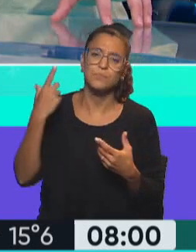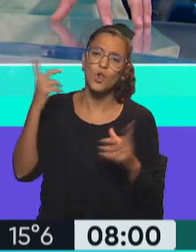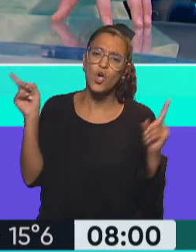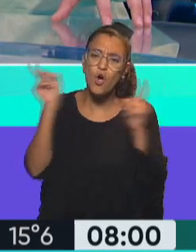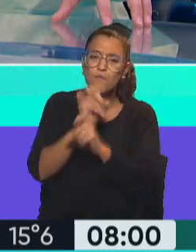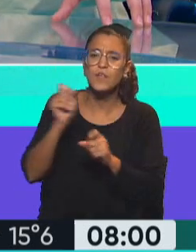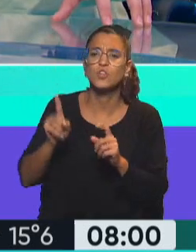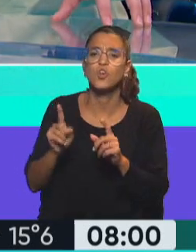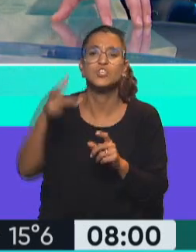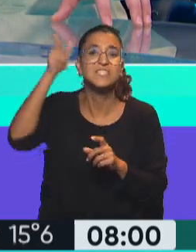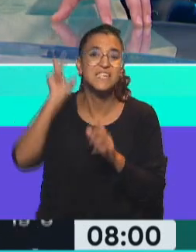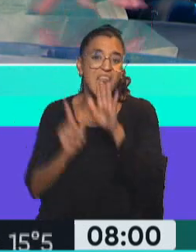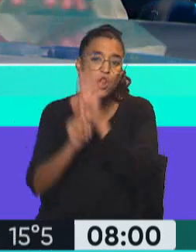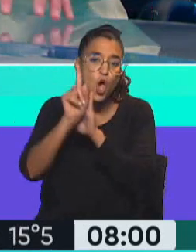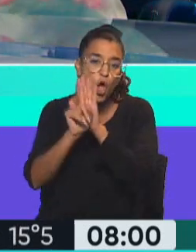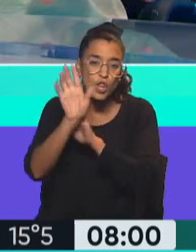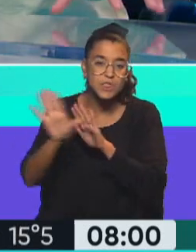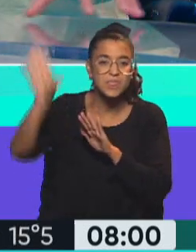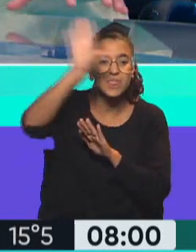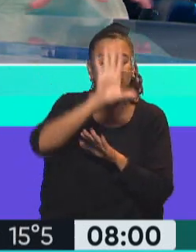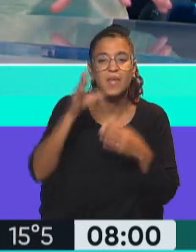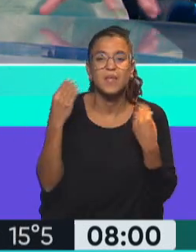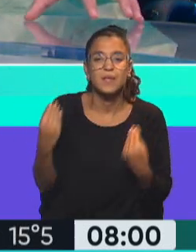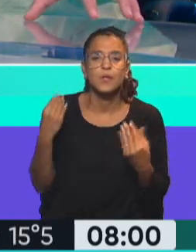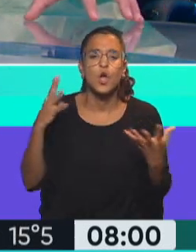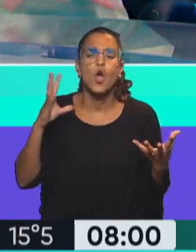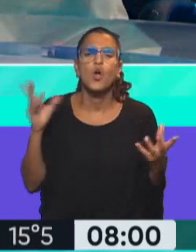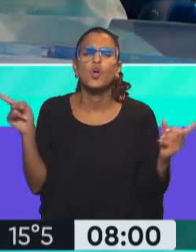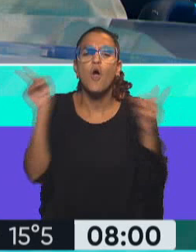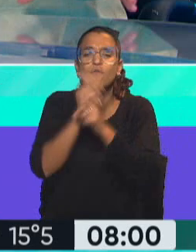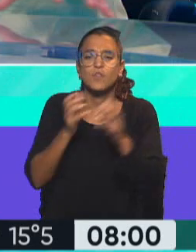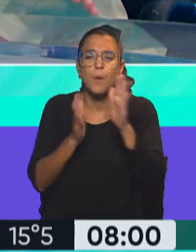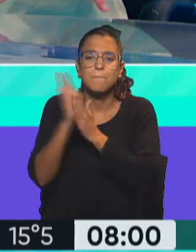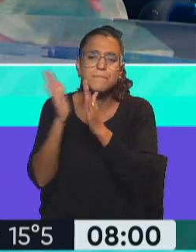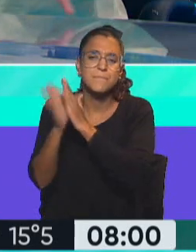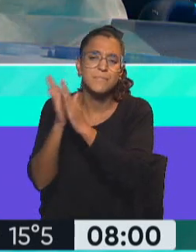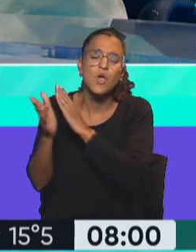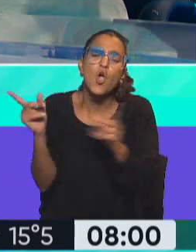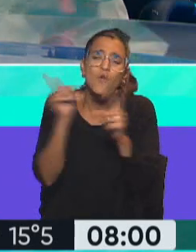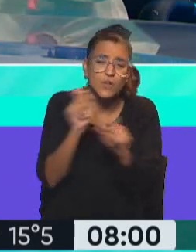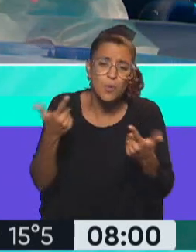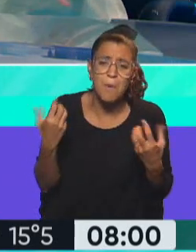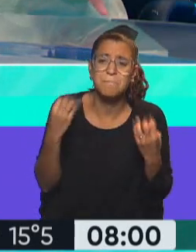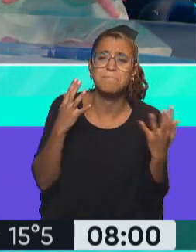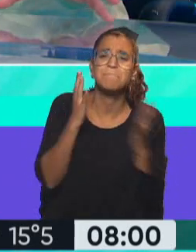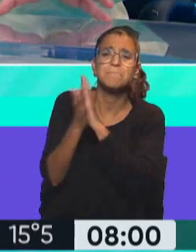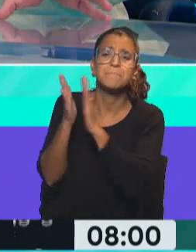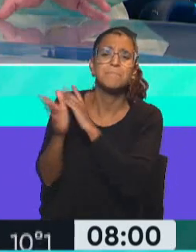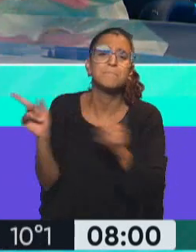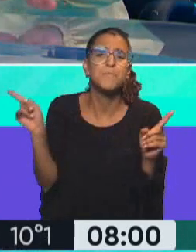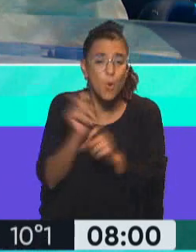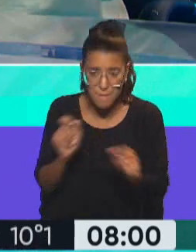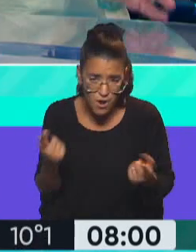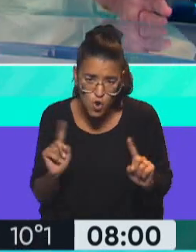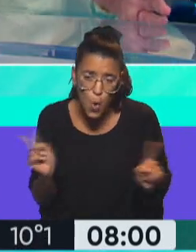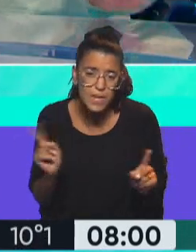que hay en el norte de Chile, lo que se denomina conflicto migratorio. A mí no me gusta decirle conflicto porque las migraciones no son el problema en